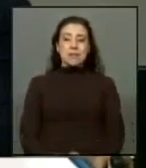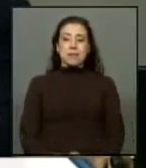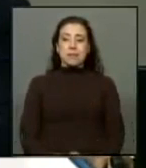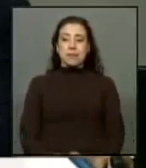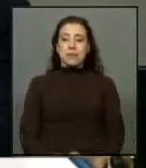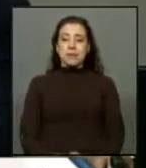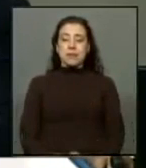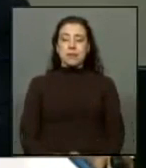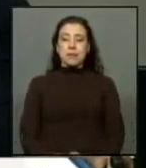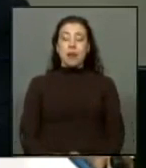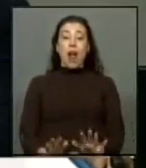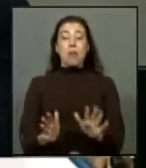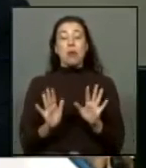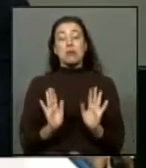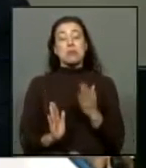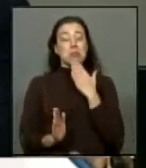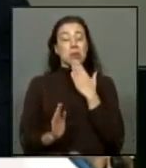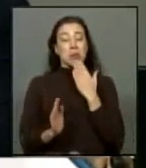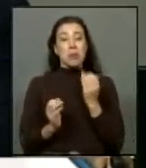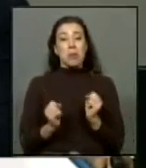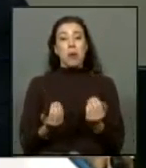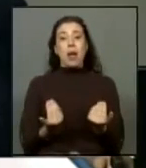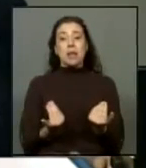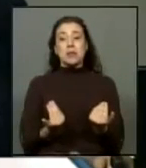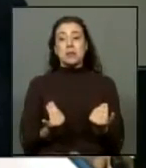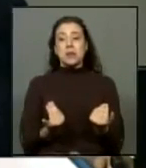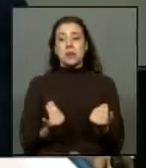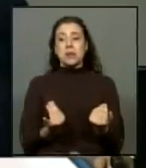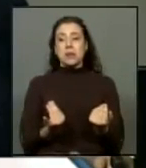podemos estar esperando también las